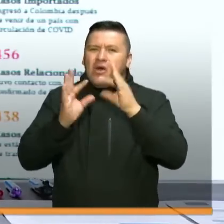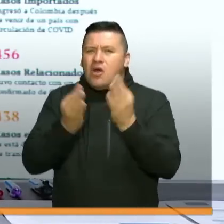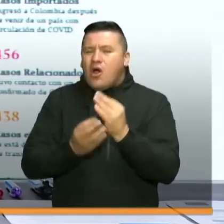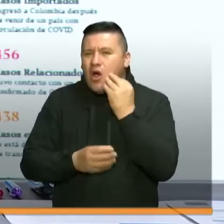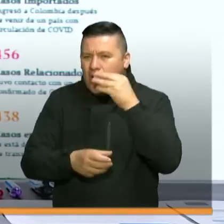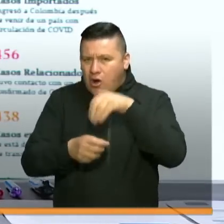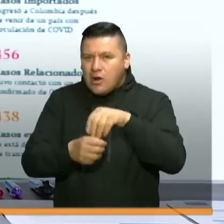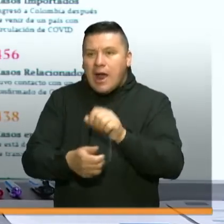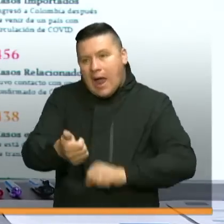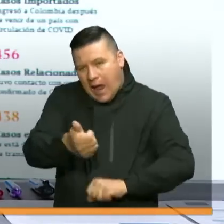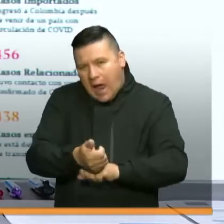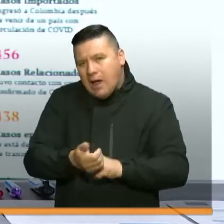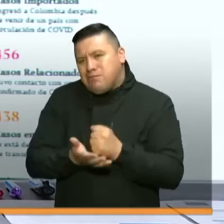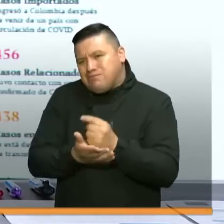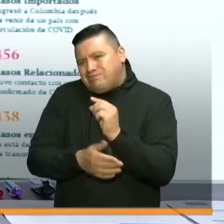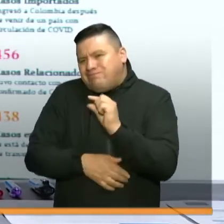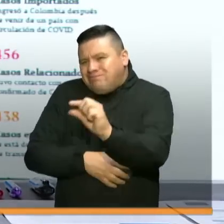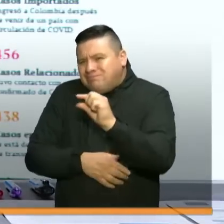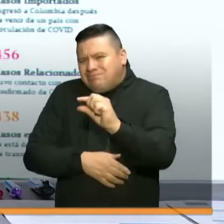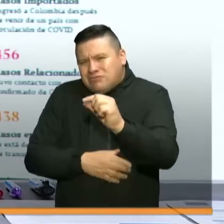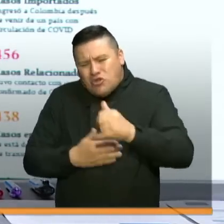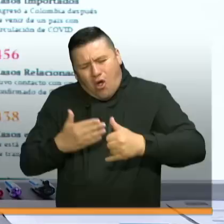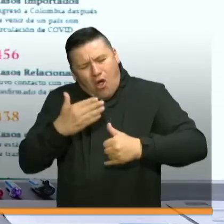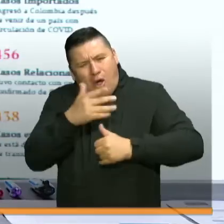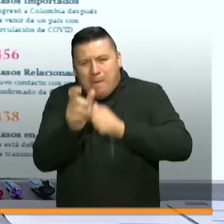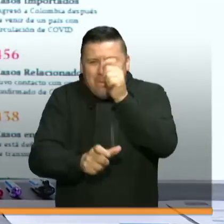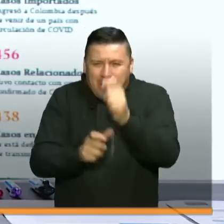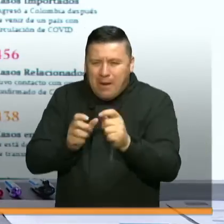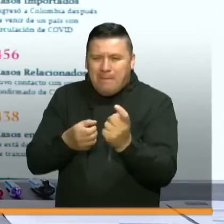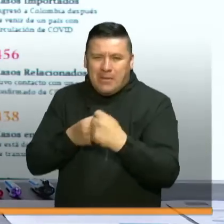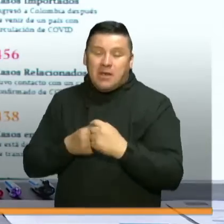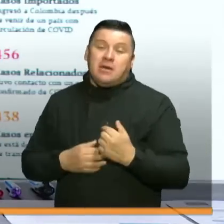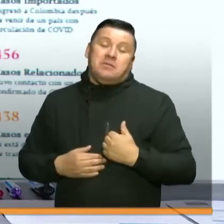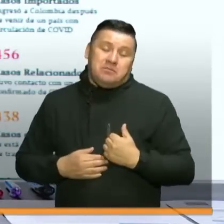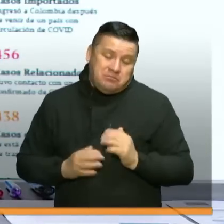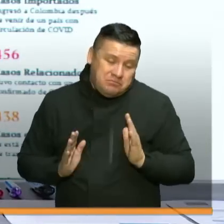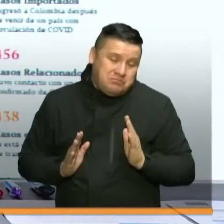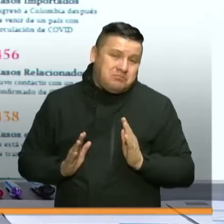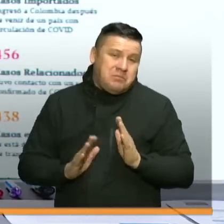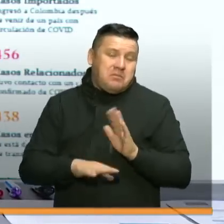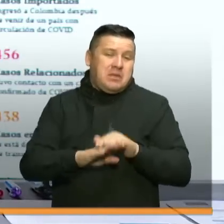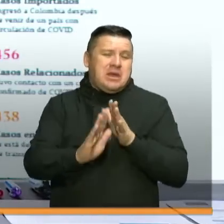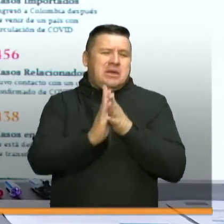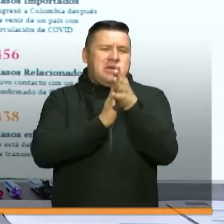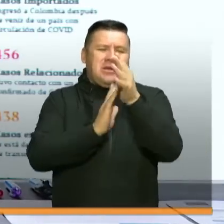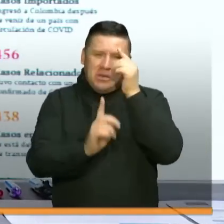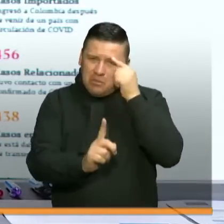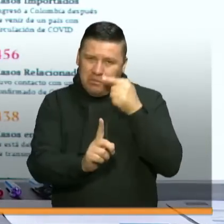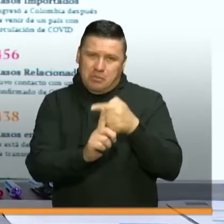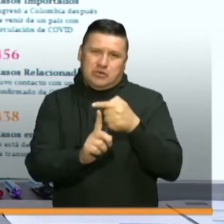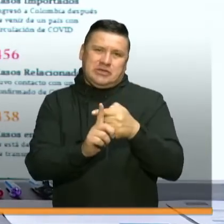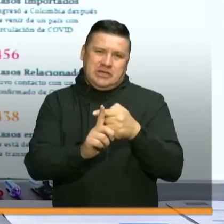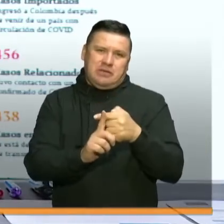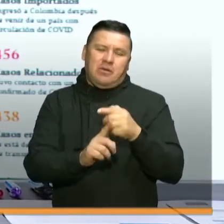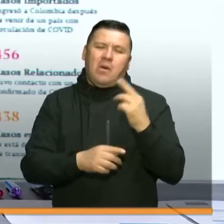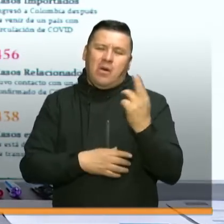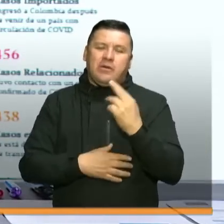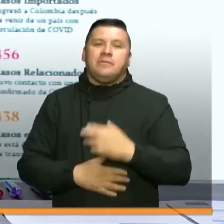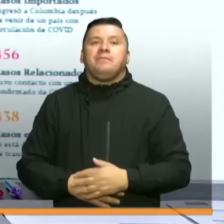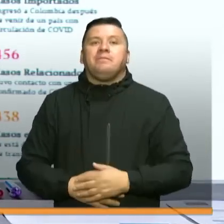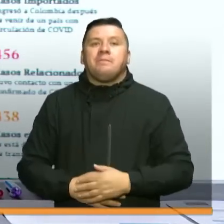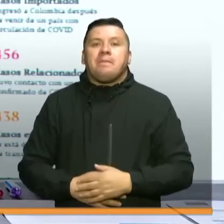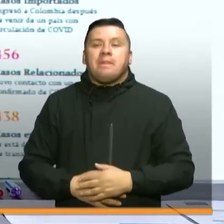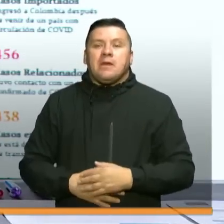asistencial, en un momento que requiere lo mejor de nosotros. Entonces creo también que ese es un mensaje muy positivo y frente al cual quiero recalcar.